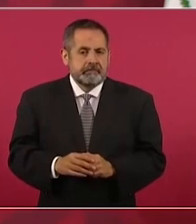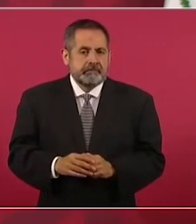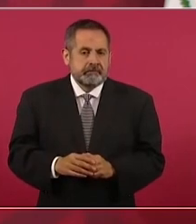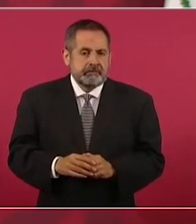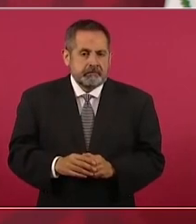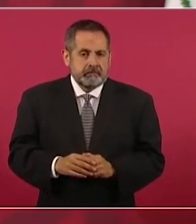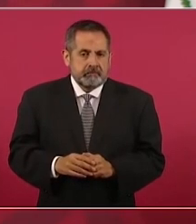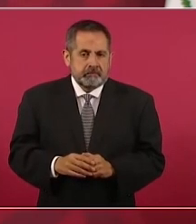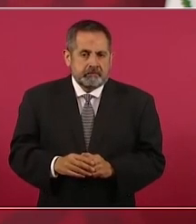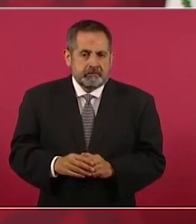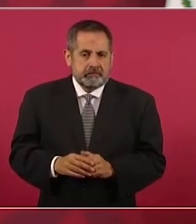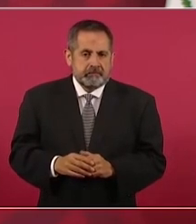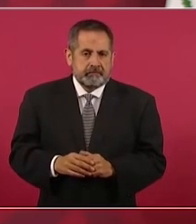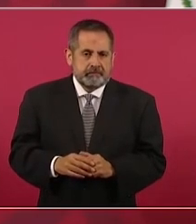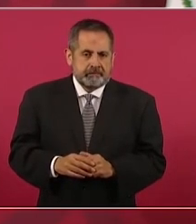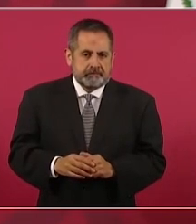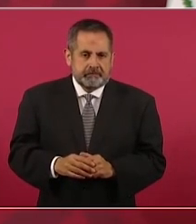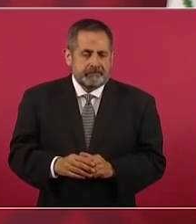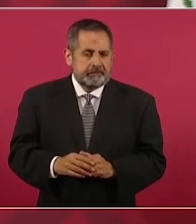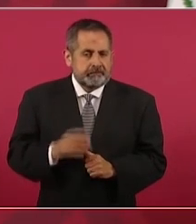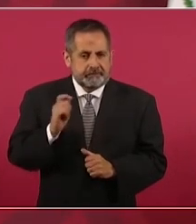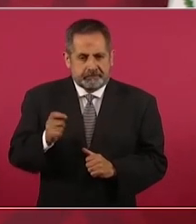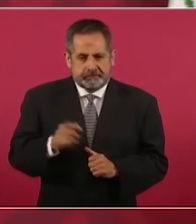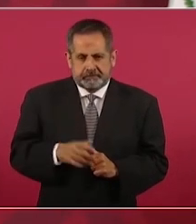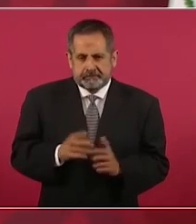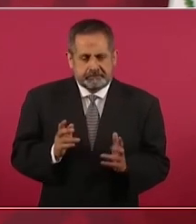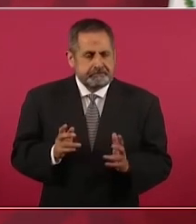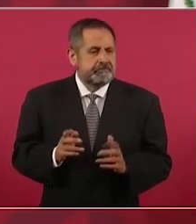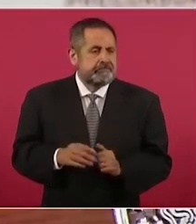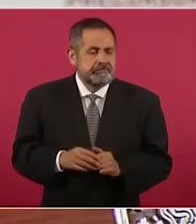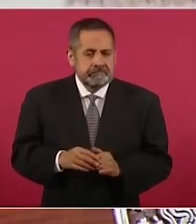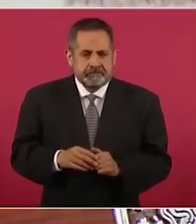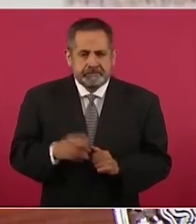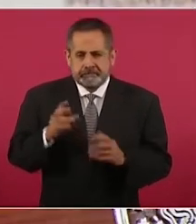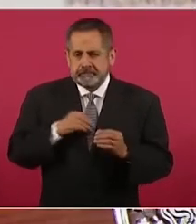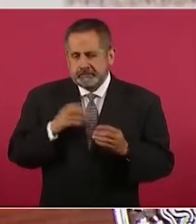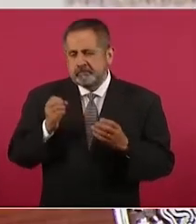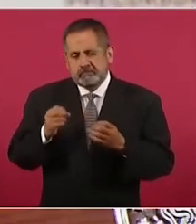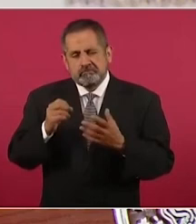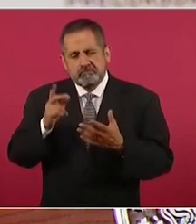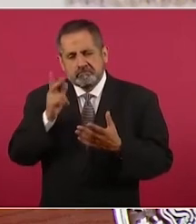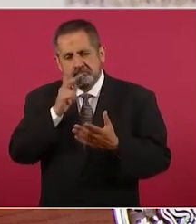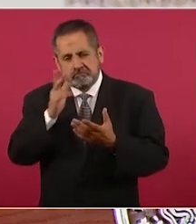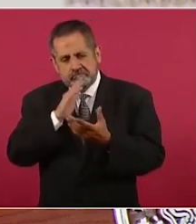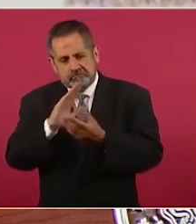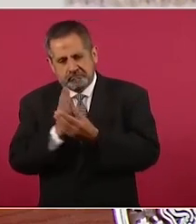ya se tienen muchos elementos